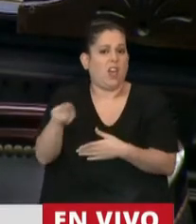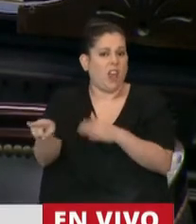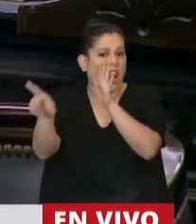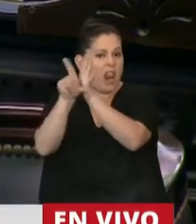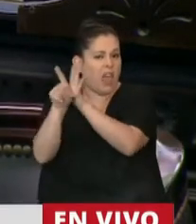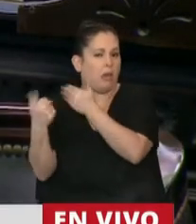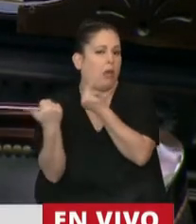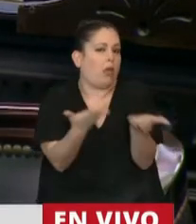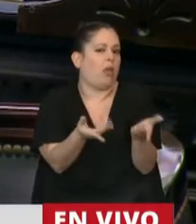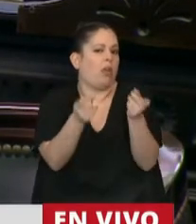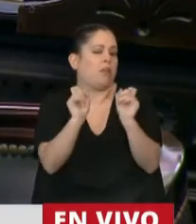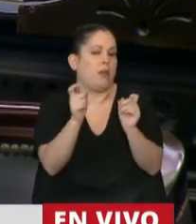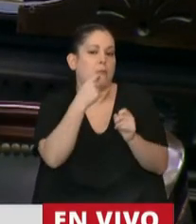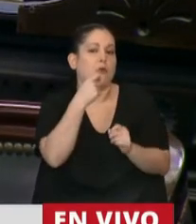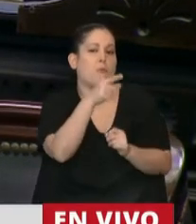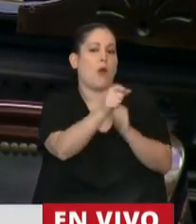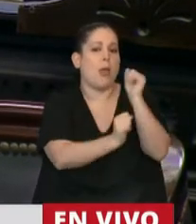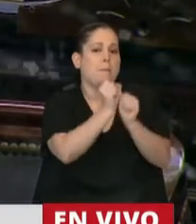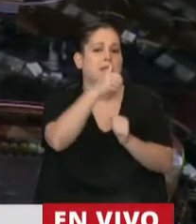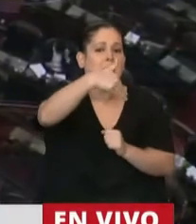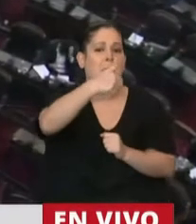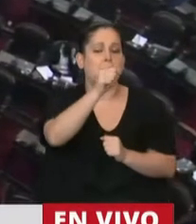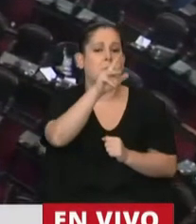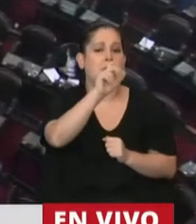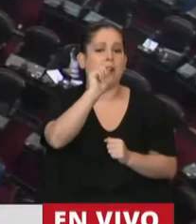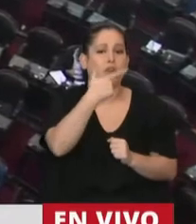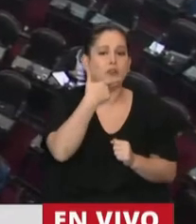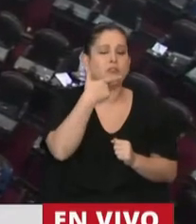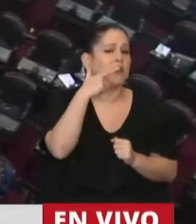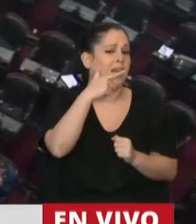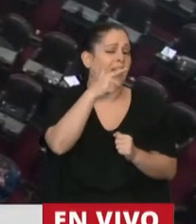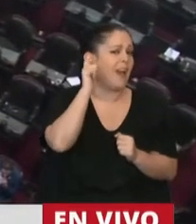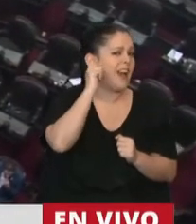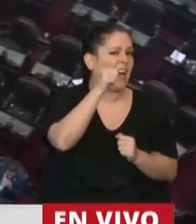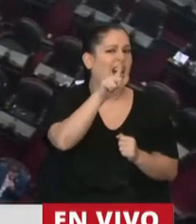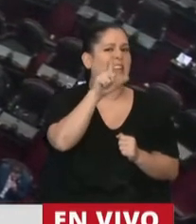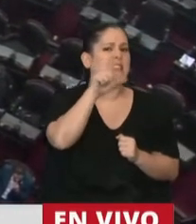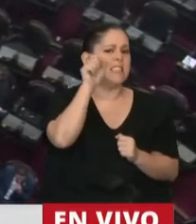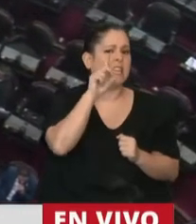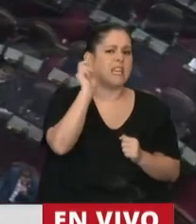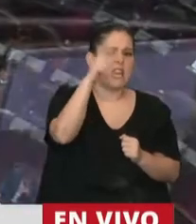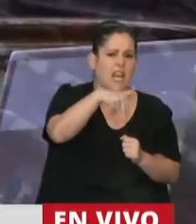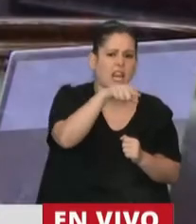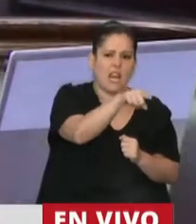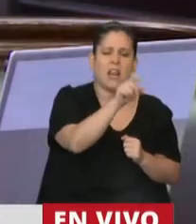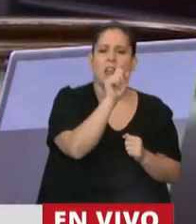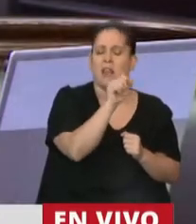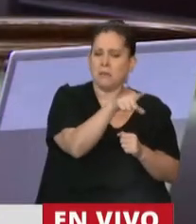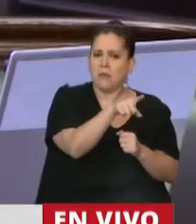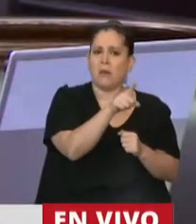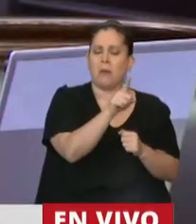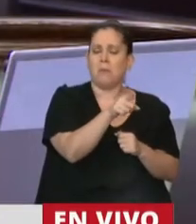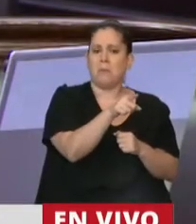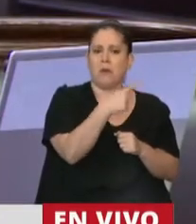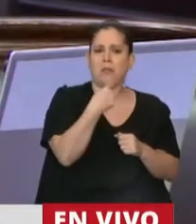a la empresa de Marcos Galperín, uno de los principales millonarios de la Argentina y que está haciendo fortunas en el medio de la